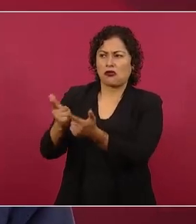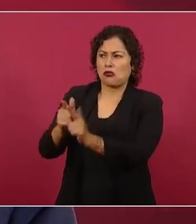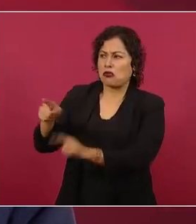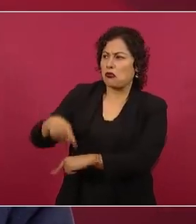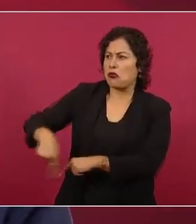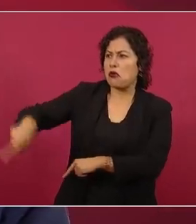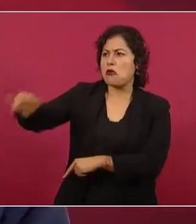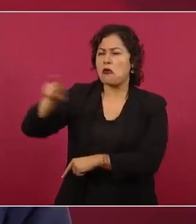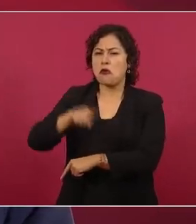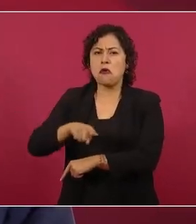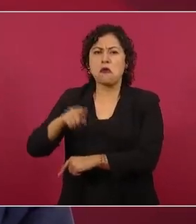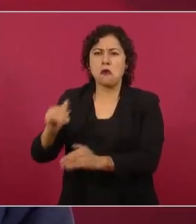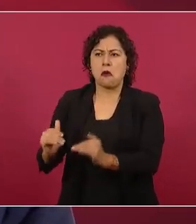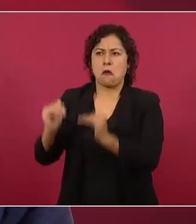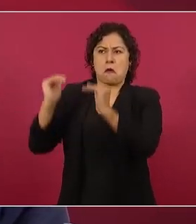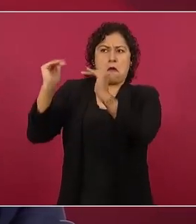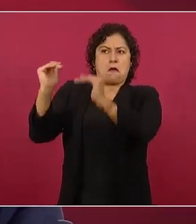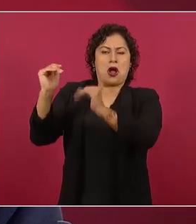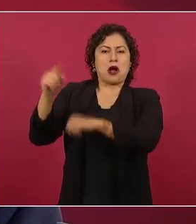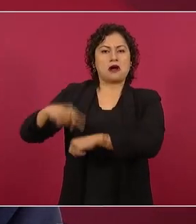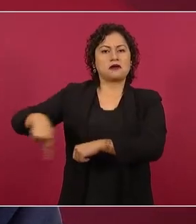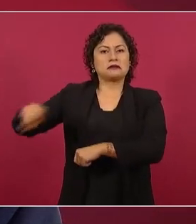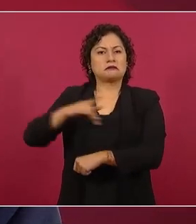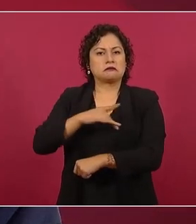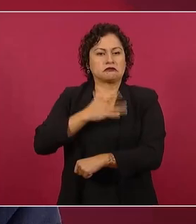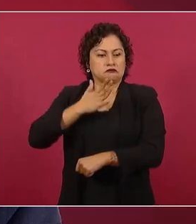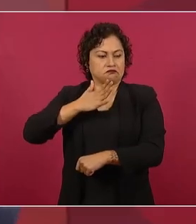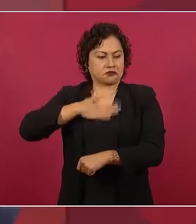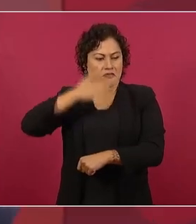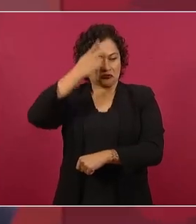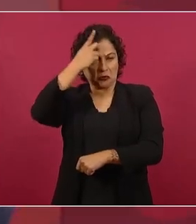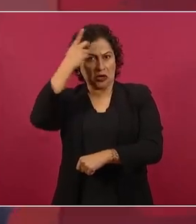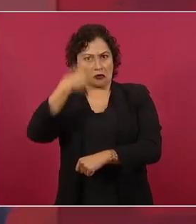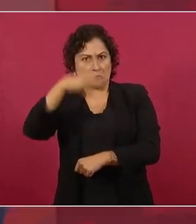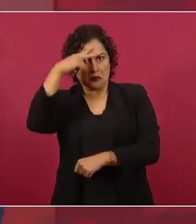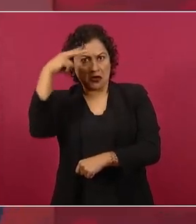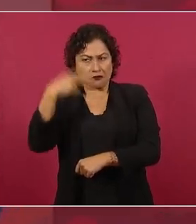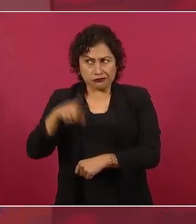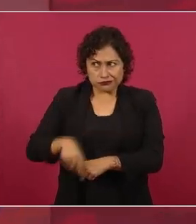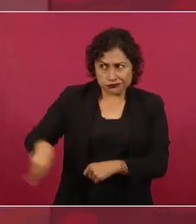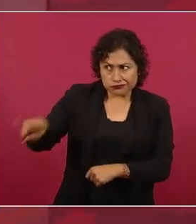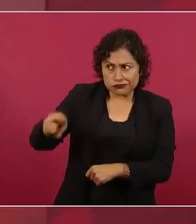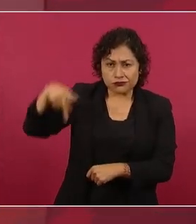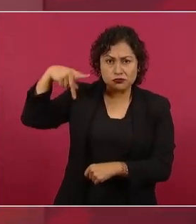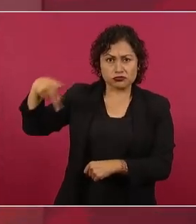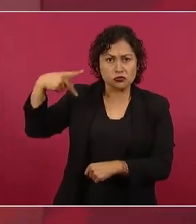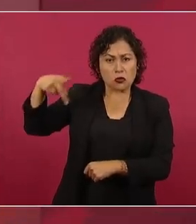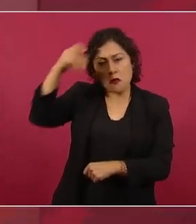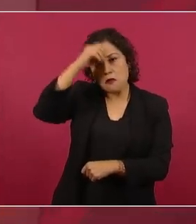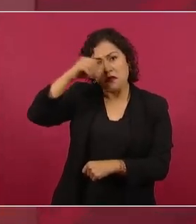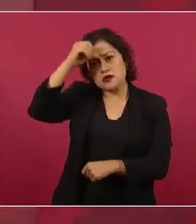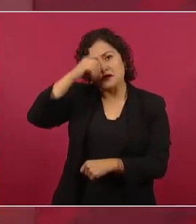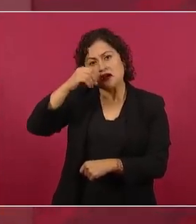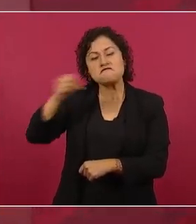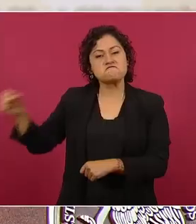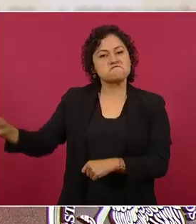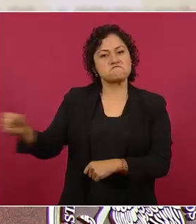los que se sentían dueños de México. Y